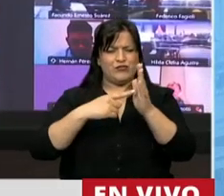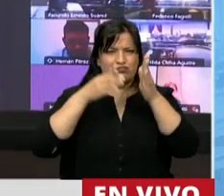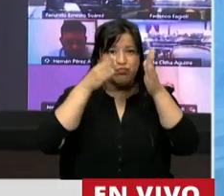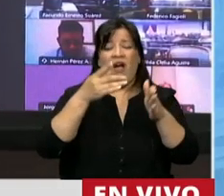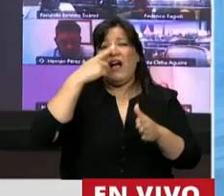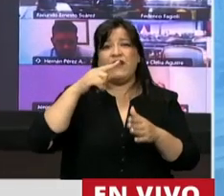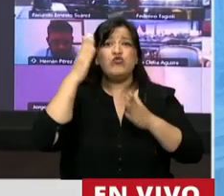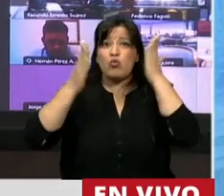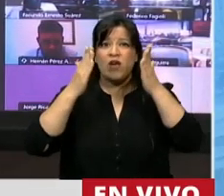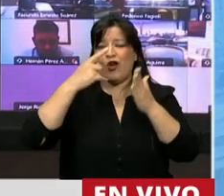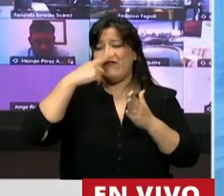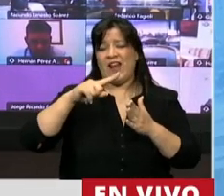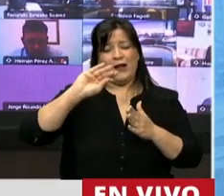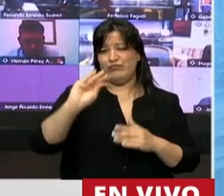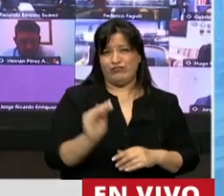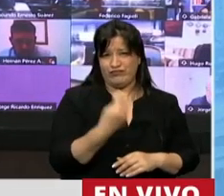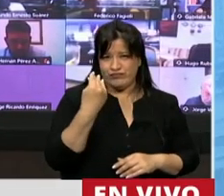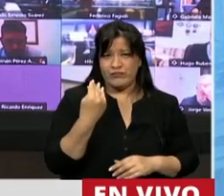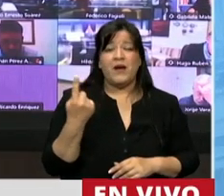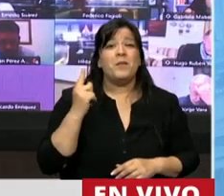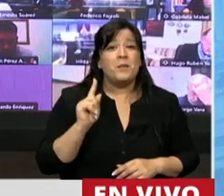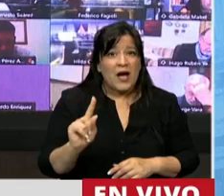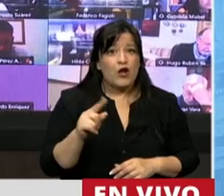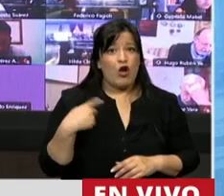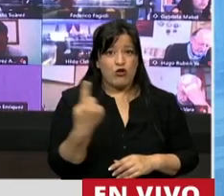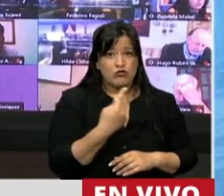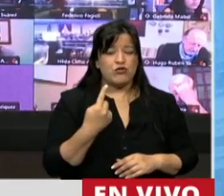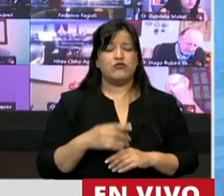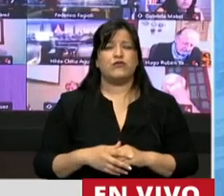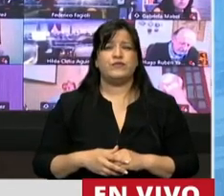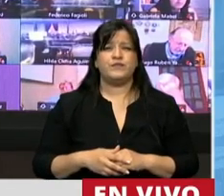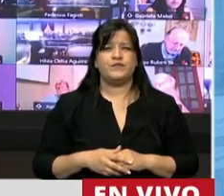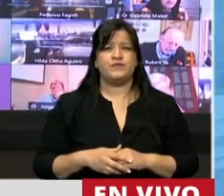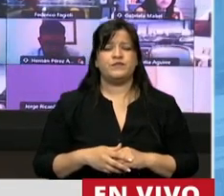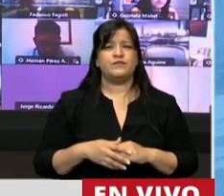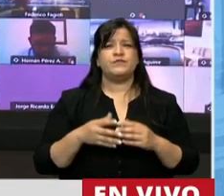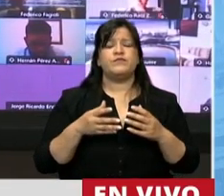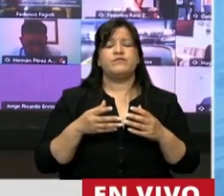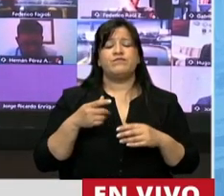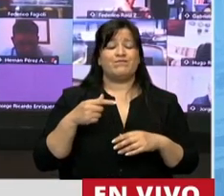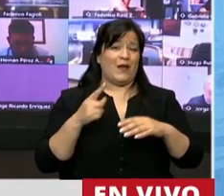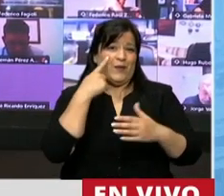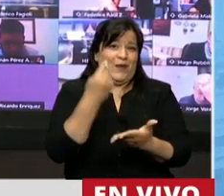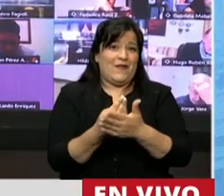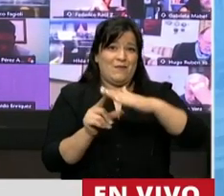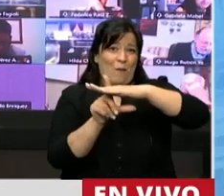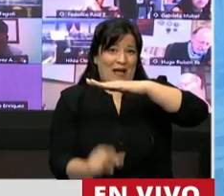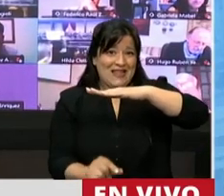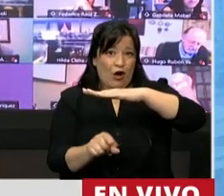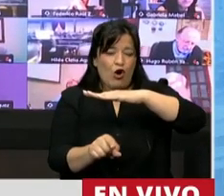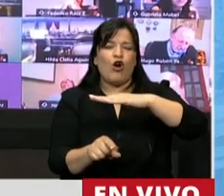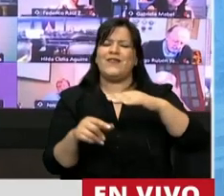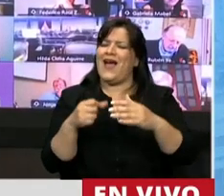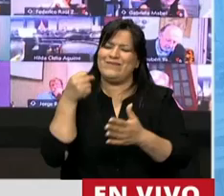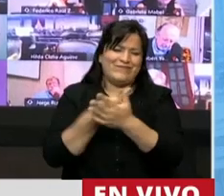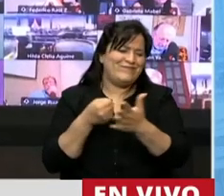concretar, pero los que adherimos al federalismo y especialmente los patagónicos seguimos bregando, por